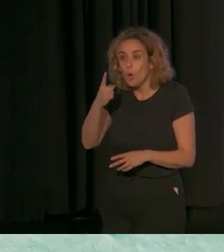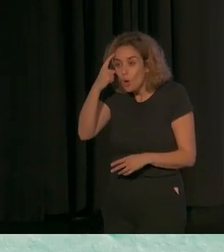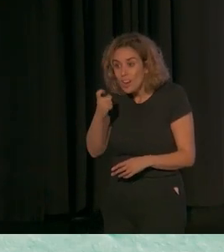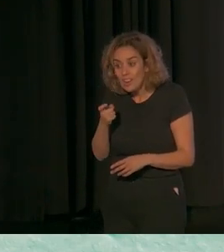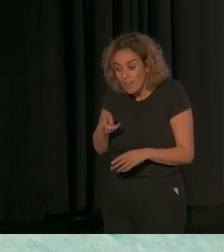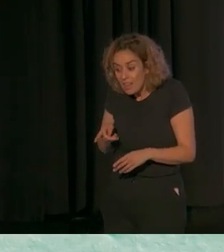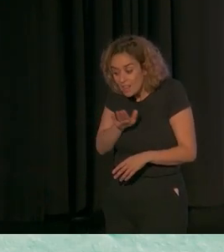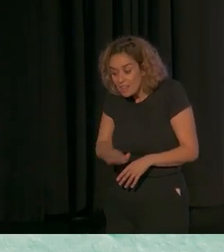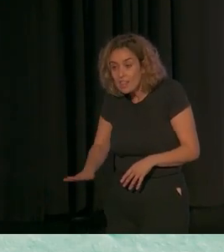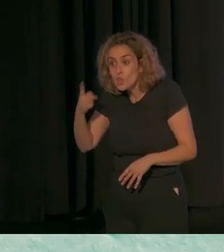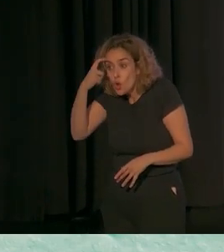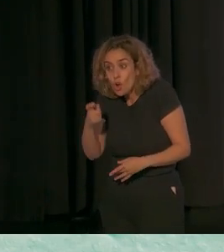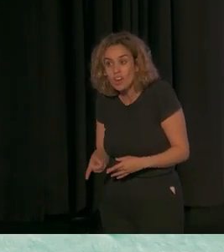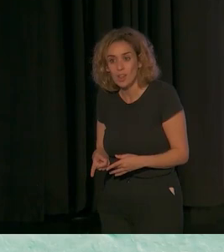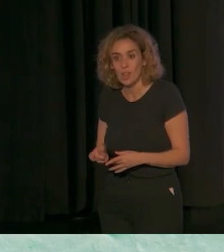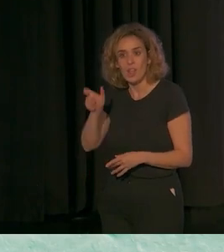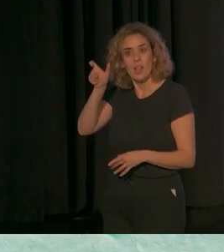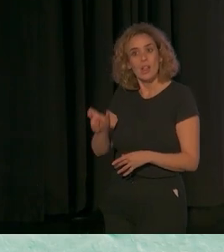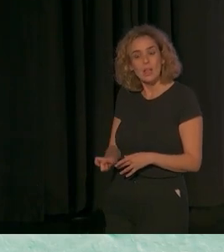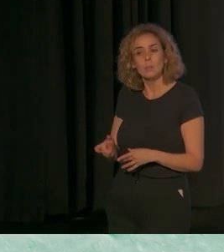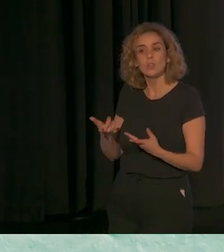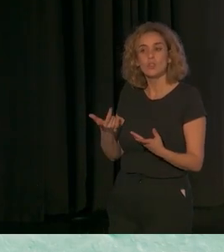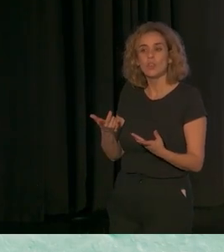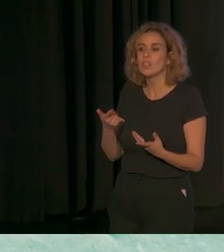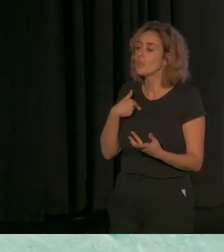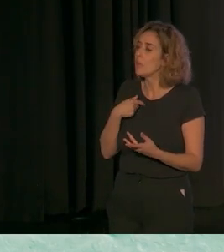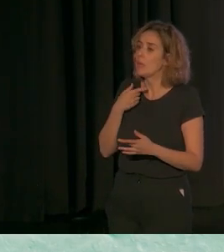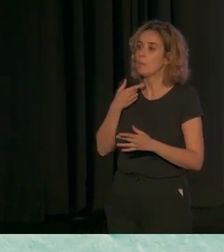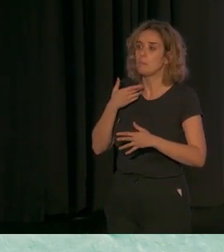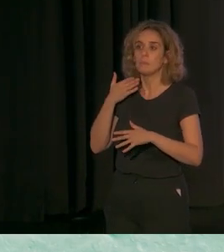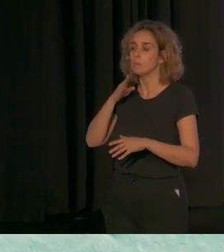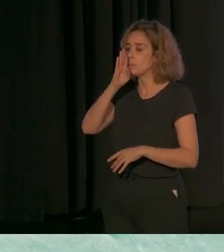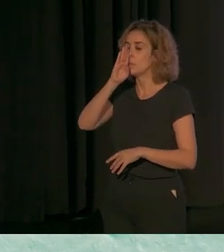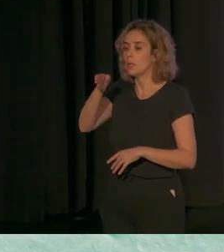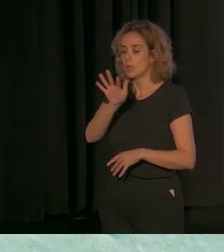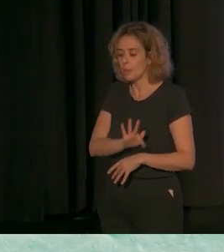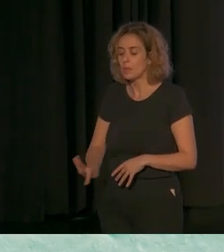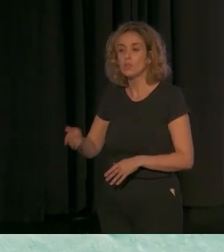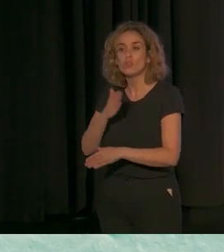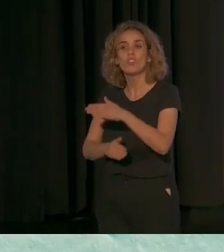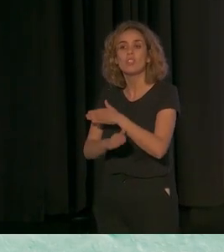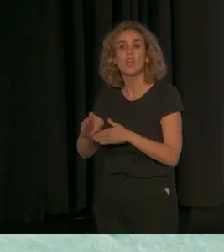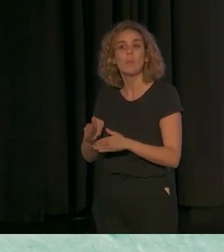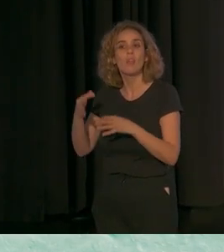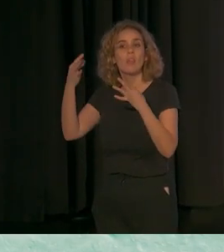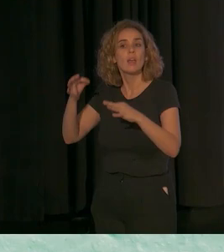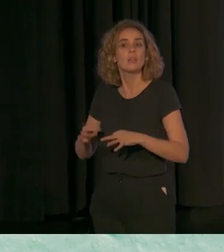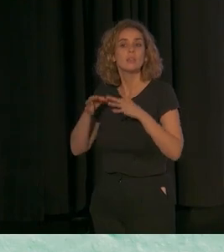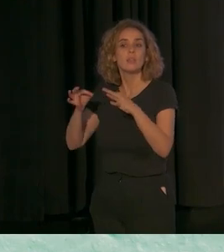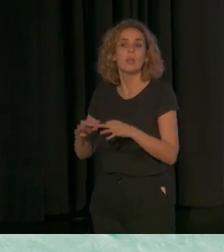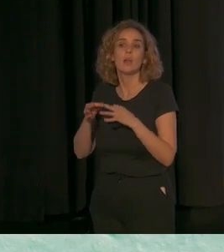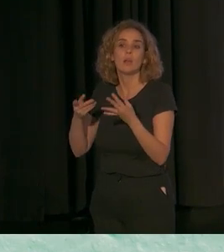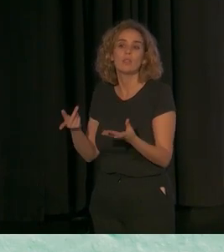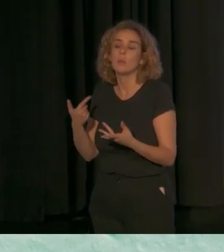niño y en la niña. No les gustan las personas y los profesionales que dan por sentado que los niños con discapacidad siempre estarán